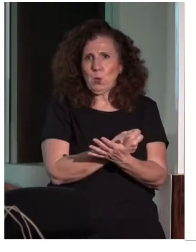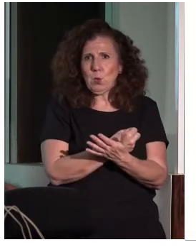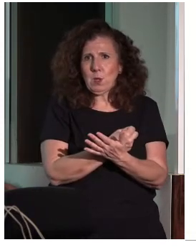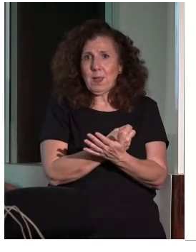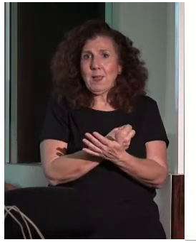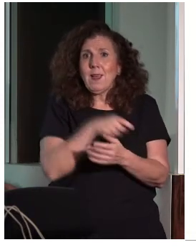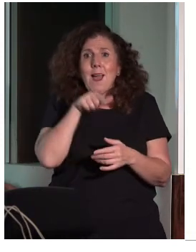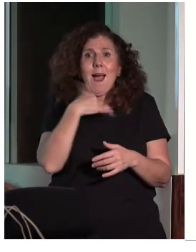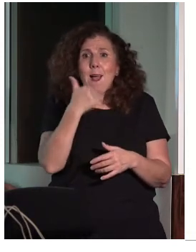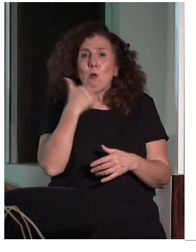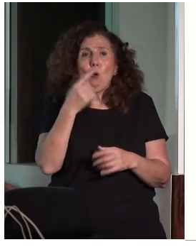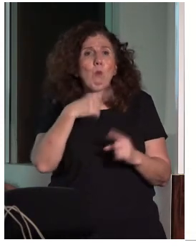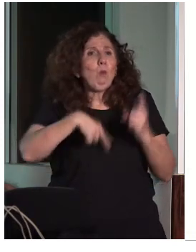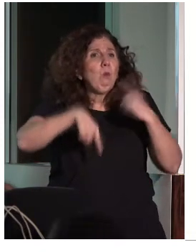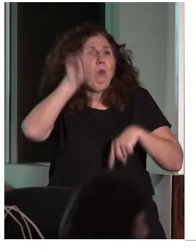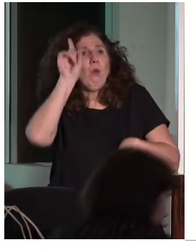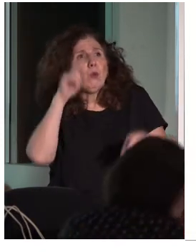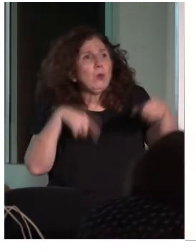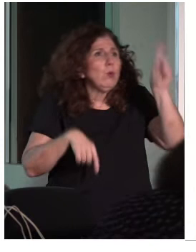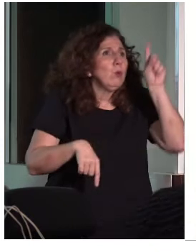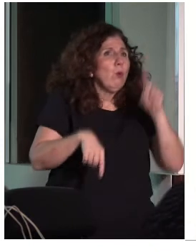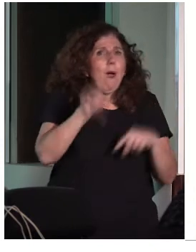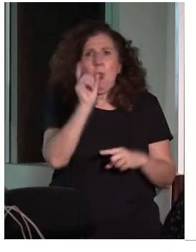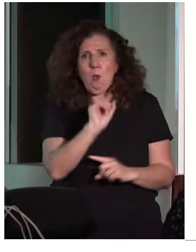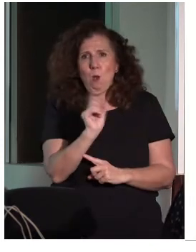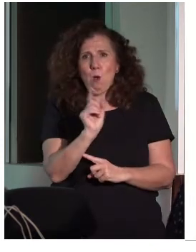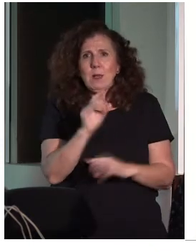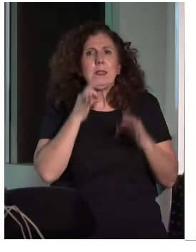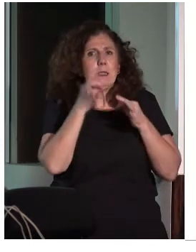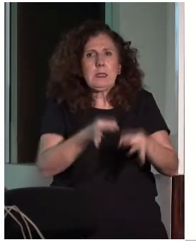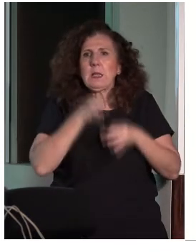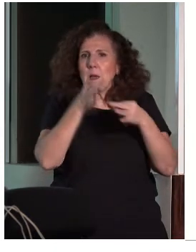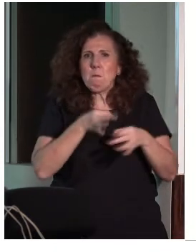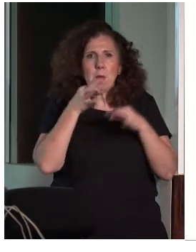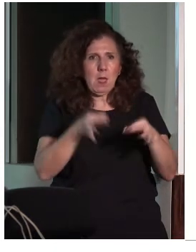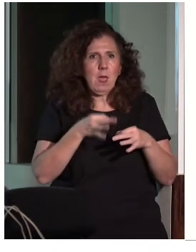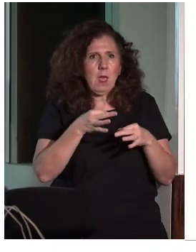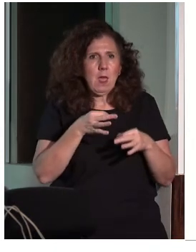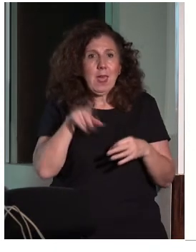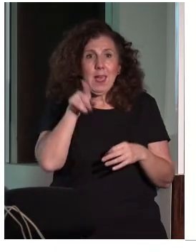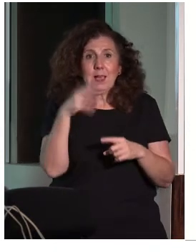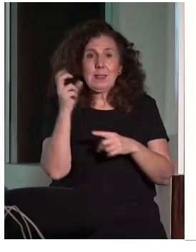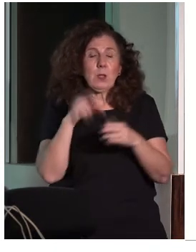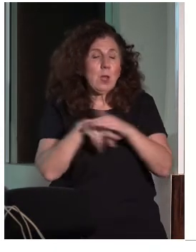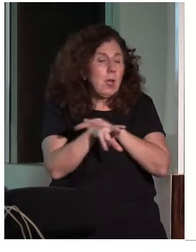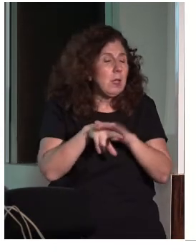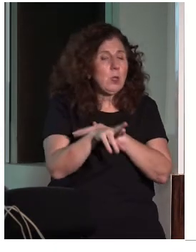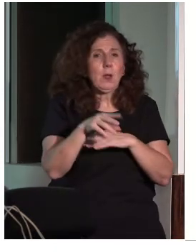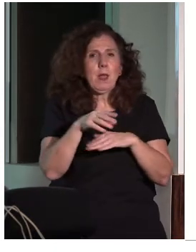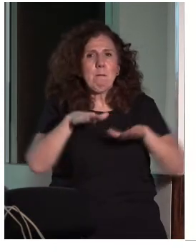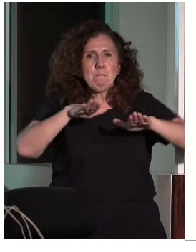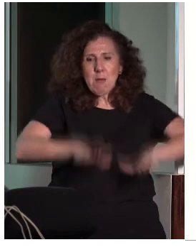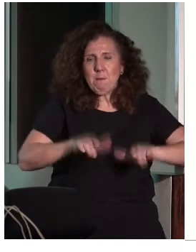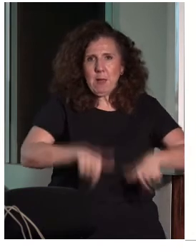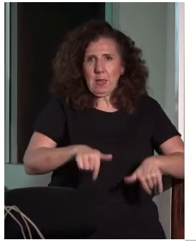forma permanente y no puntual, pues, que no haya actos que se programen un día determinado a una hora determinada, o una película en un